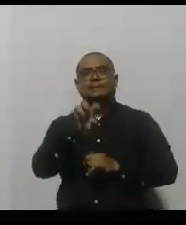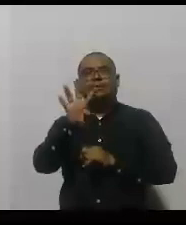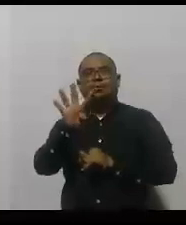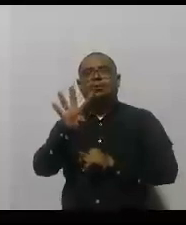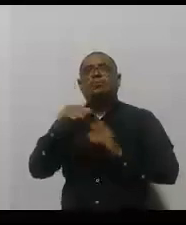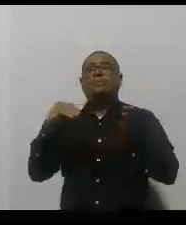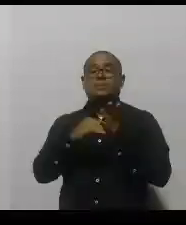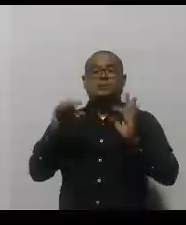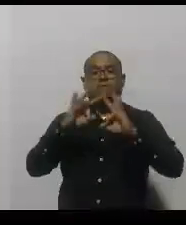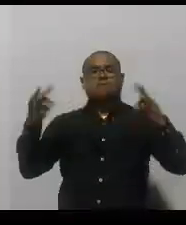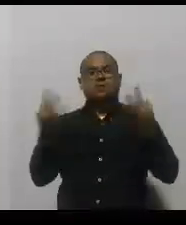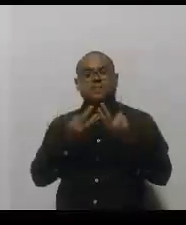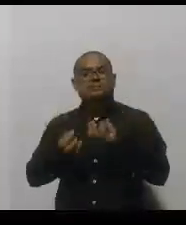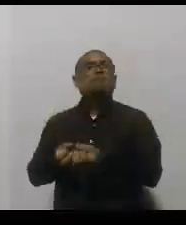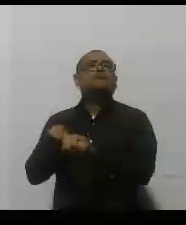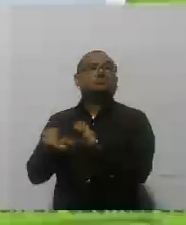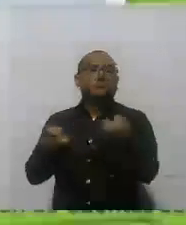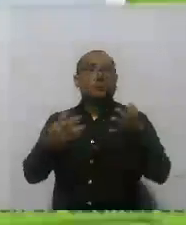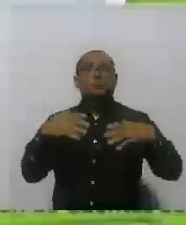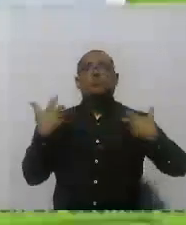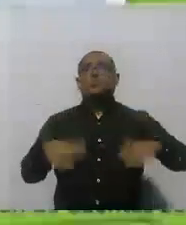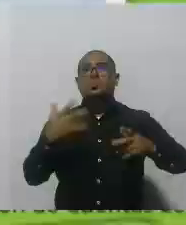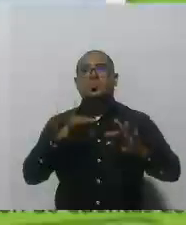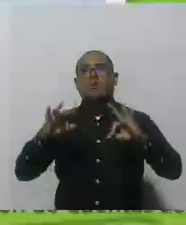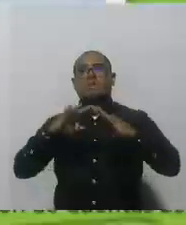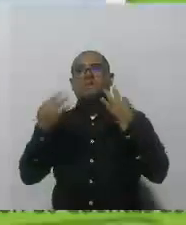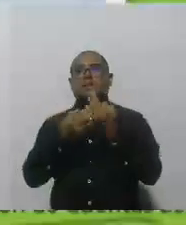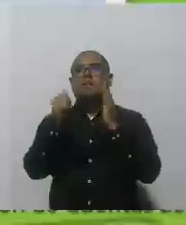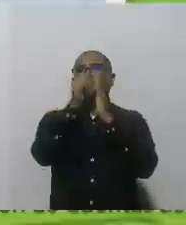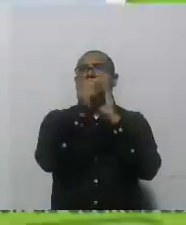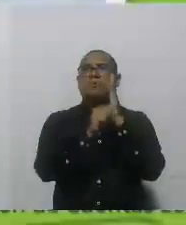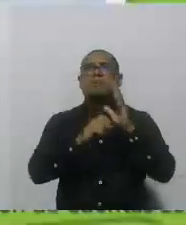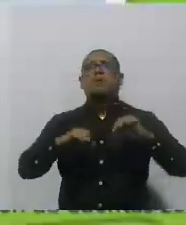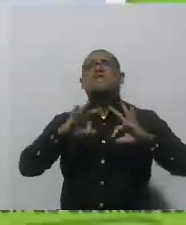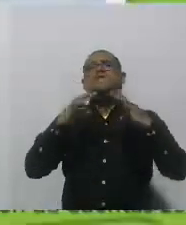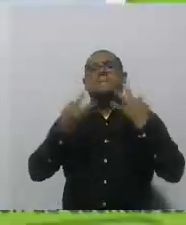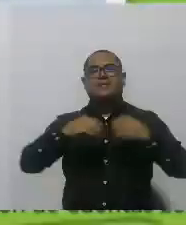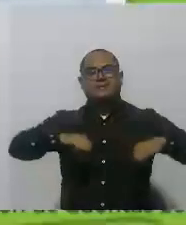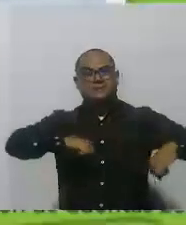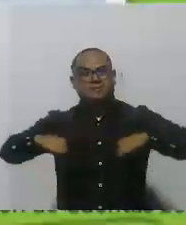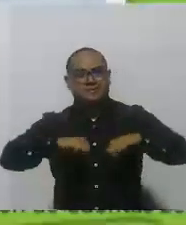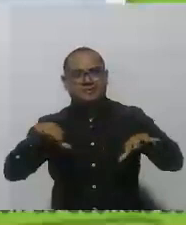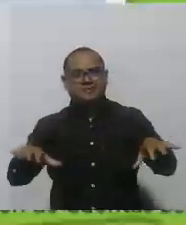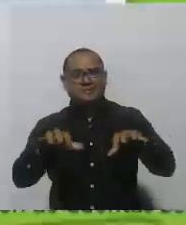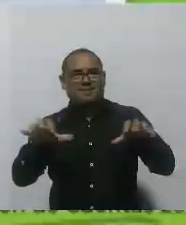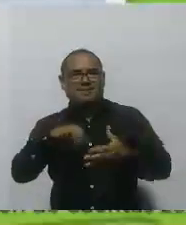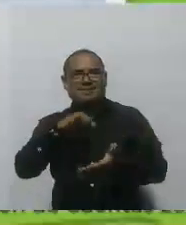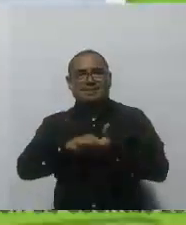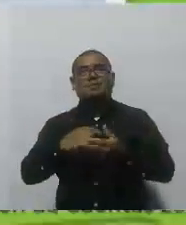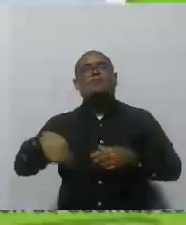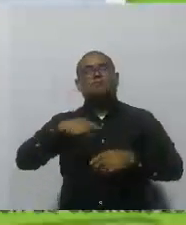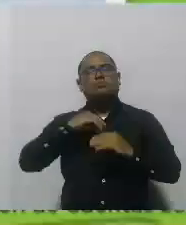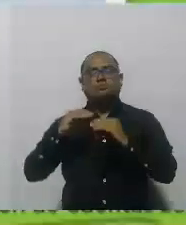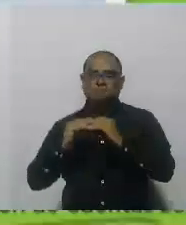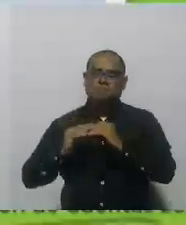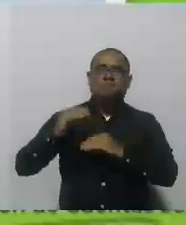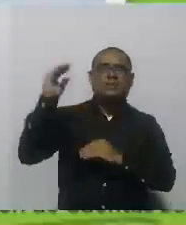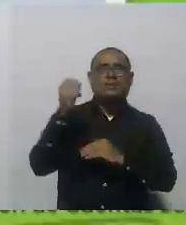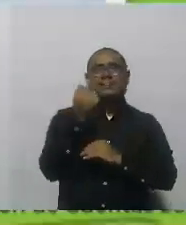familias beneficiarias en este programa de Familias en Acción y aumentar en 13